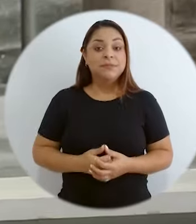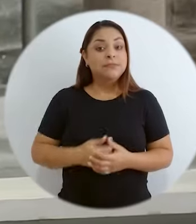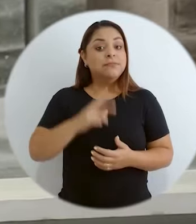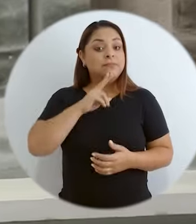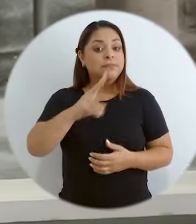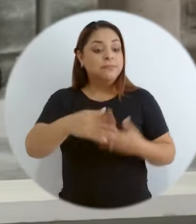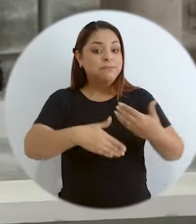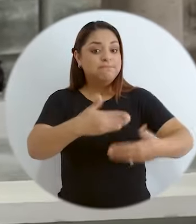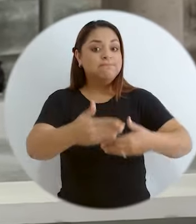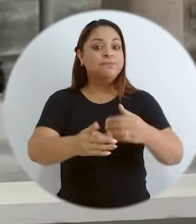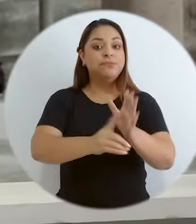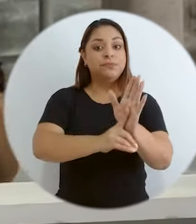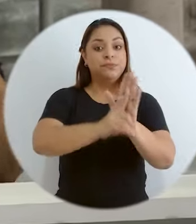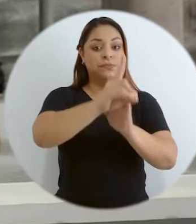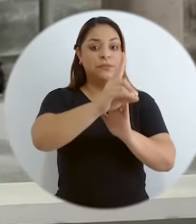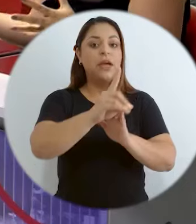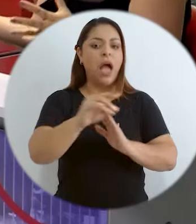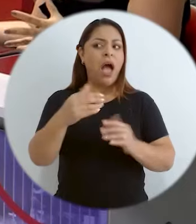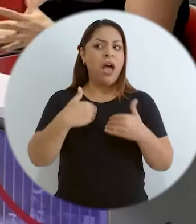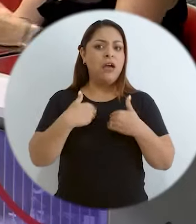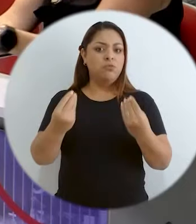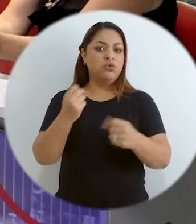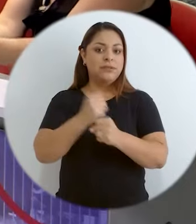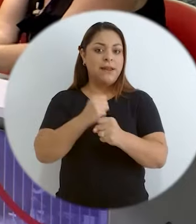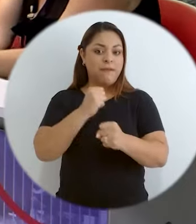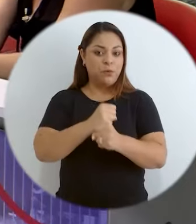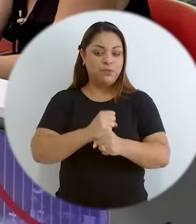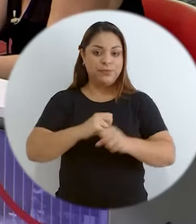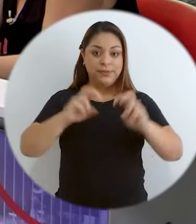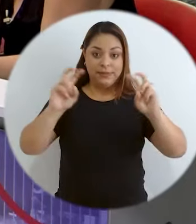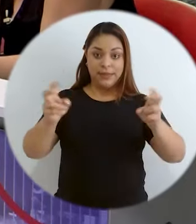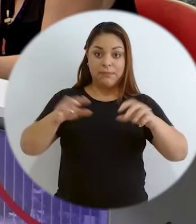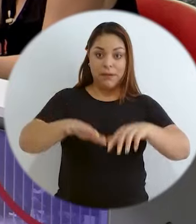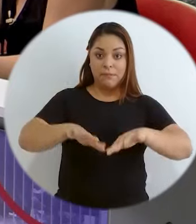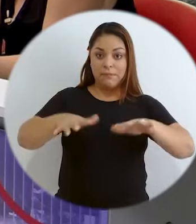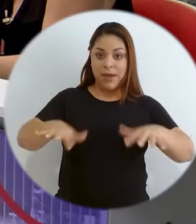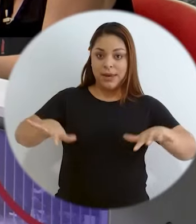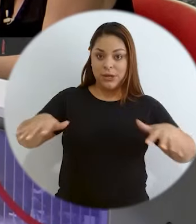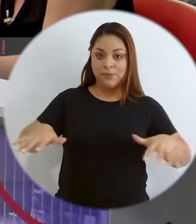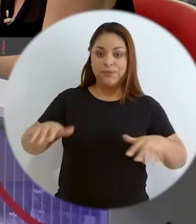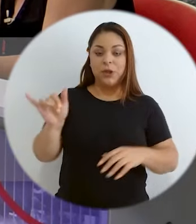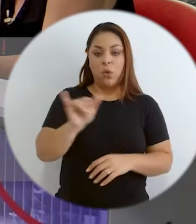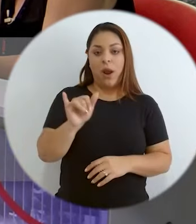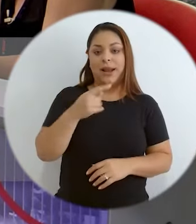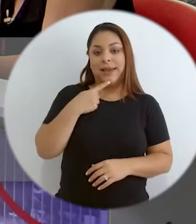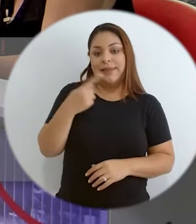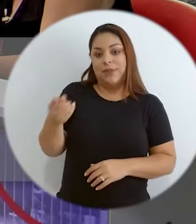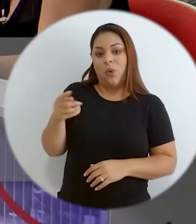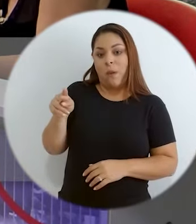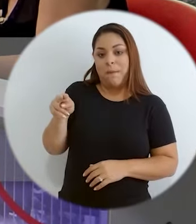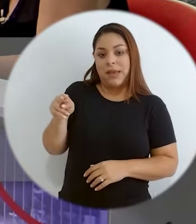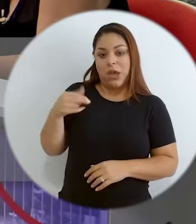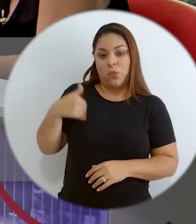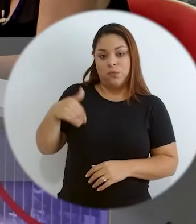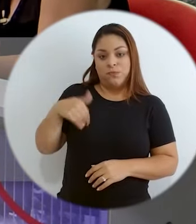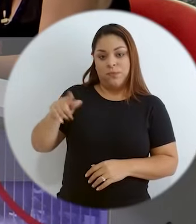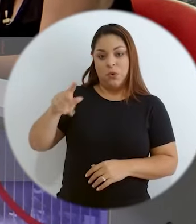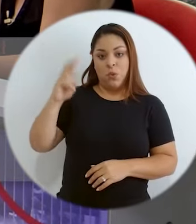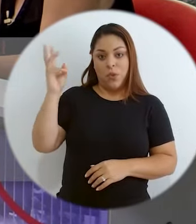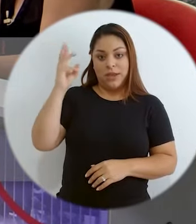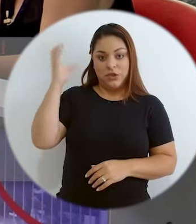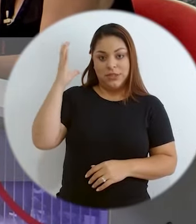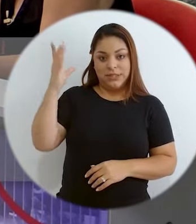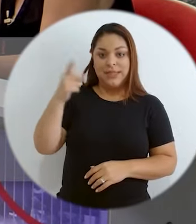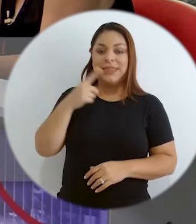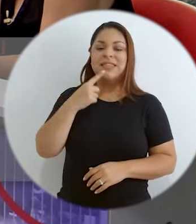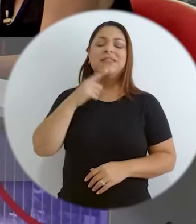Lamentablemente, cuando ellos se desarrollan, y realmente actualmente hay muchos empleos en la parte marina, como dice el compañero de la Universidad de